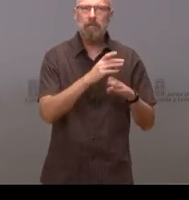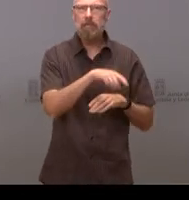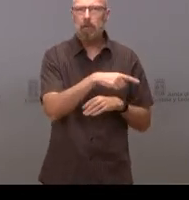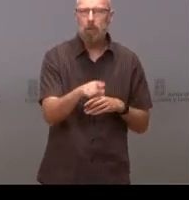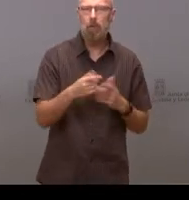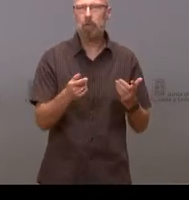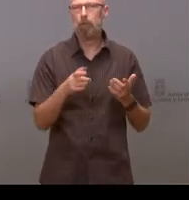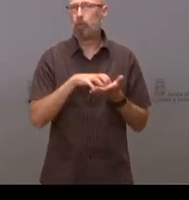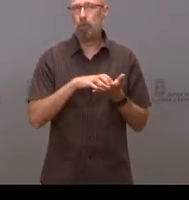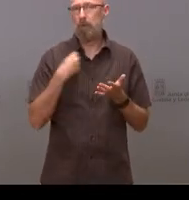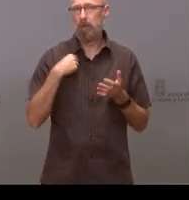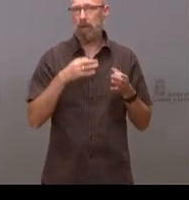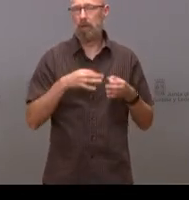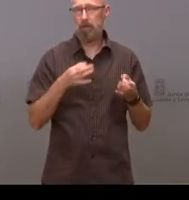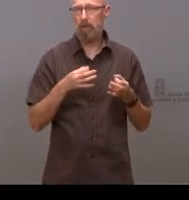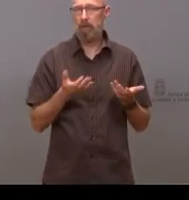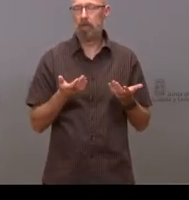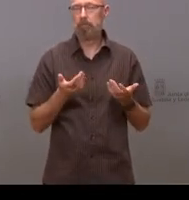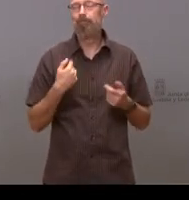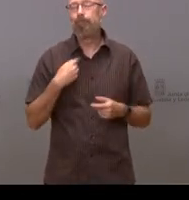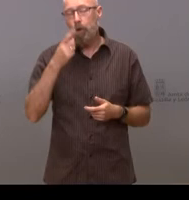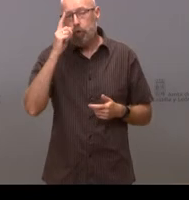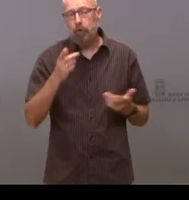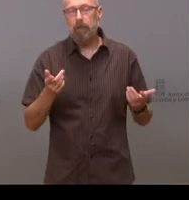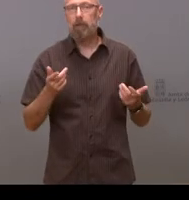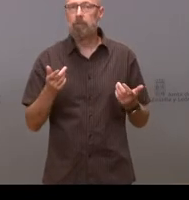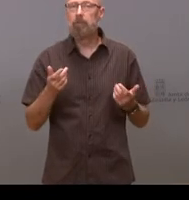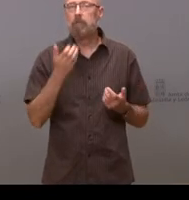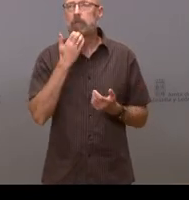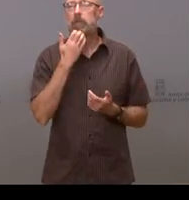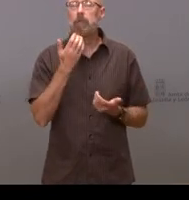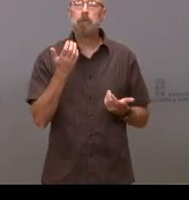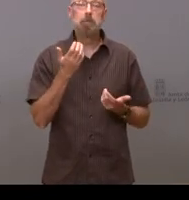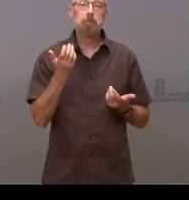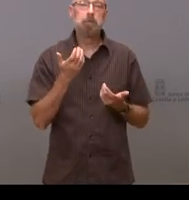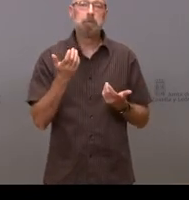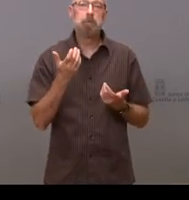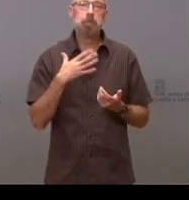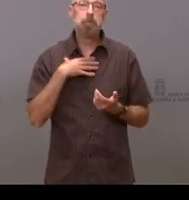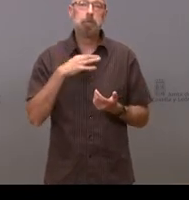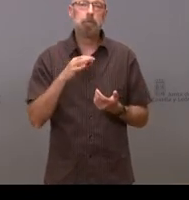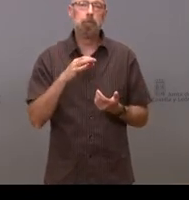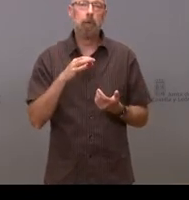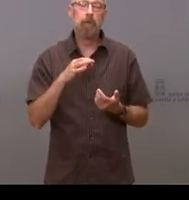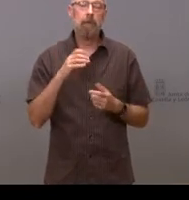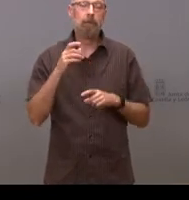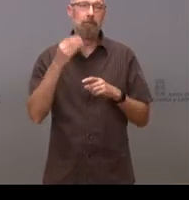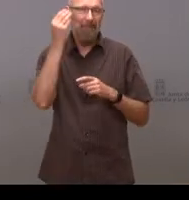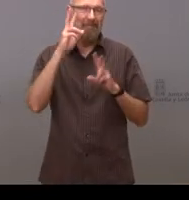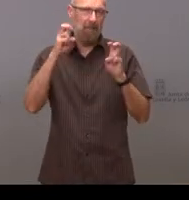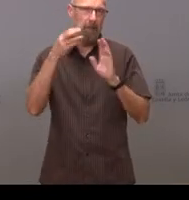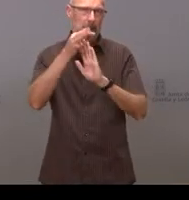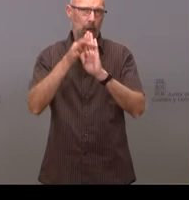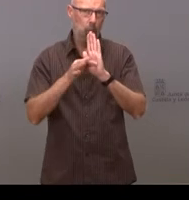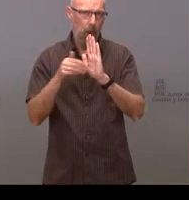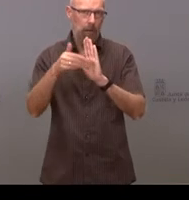insuficientes no sé si a un horizonte próximos presupuestos etc usted